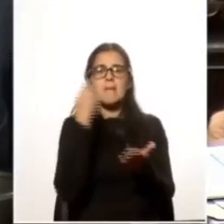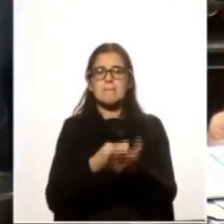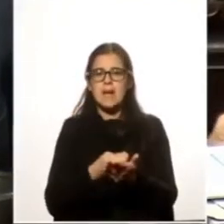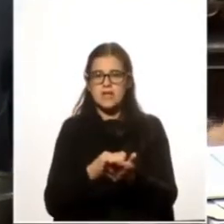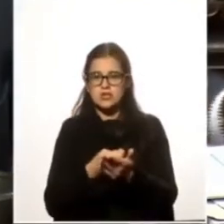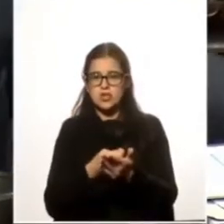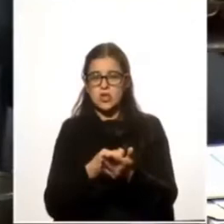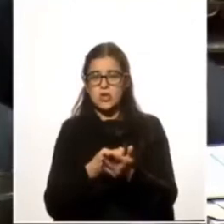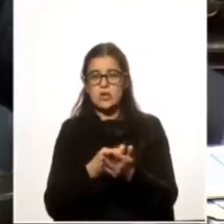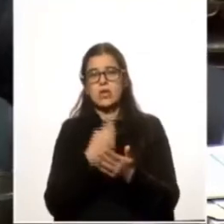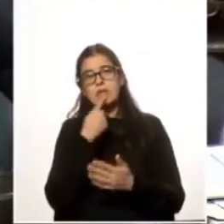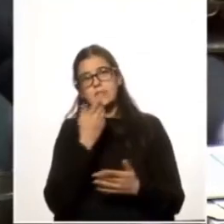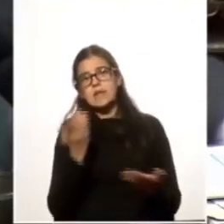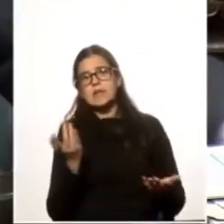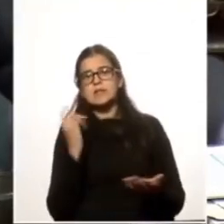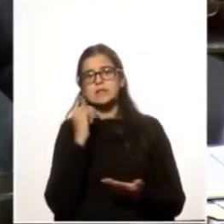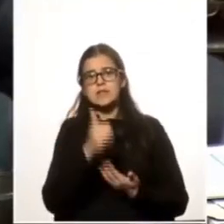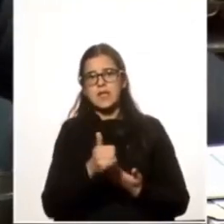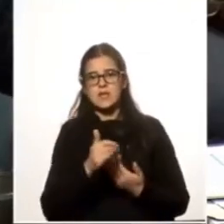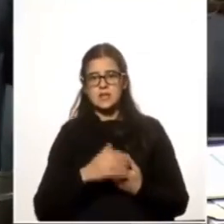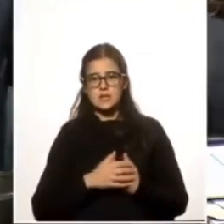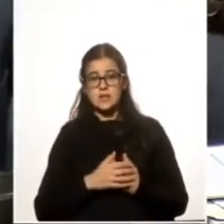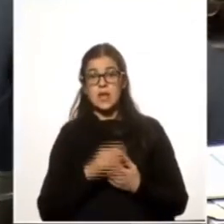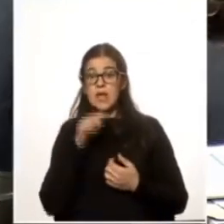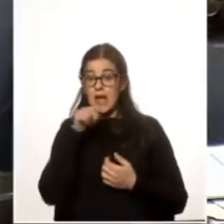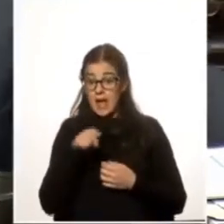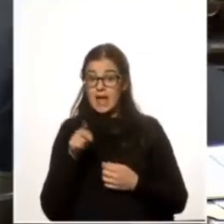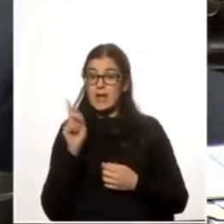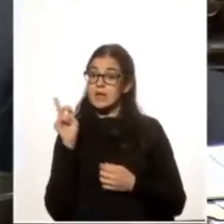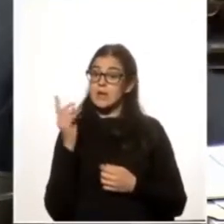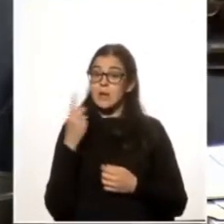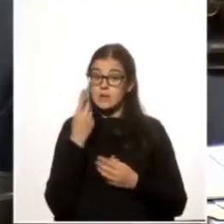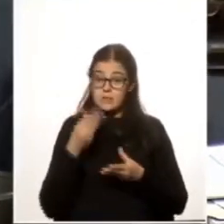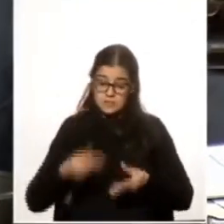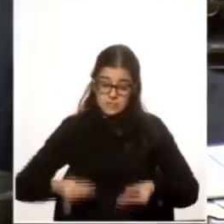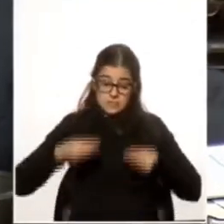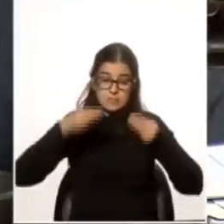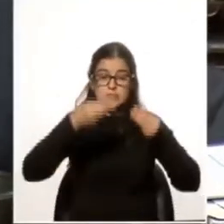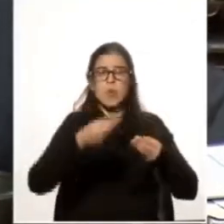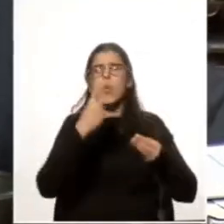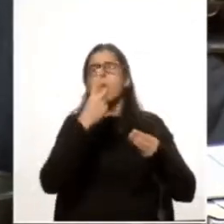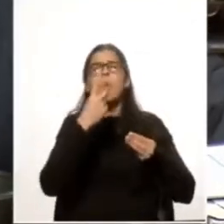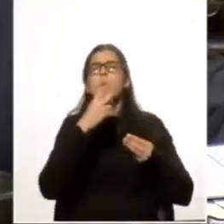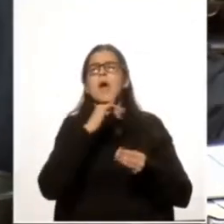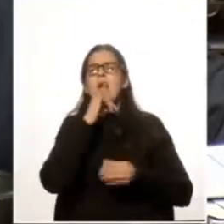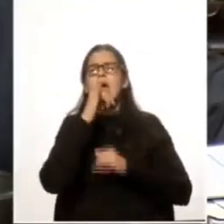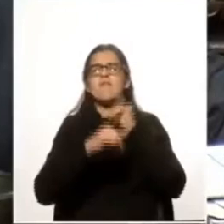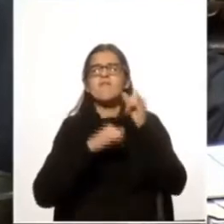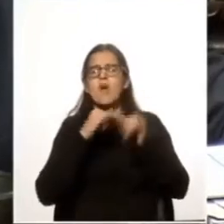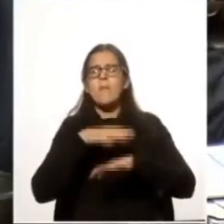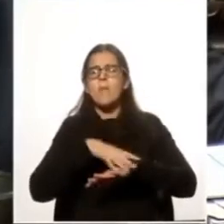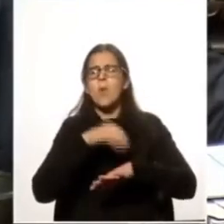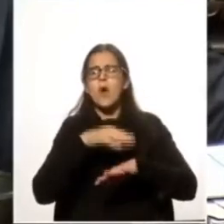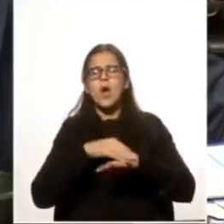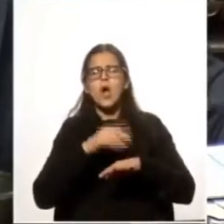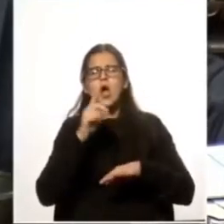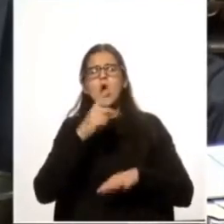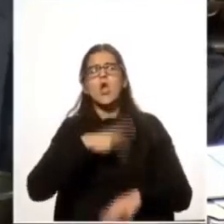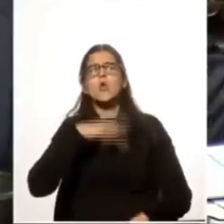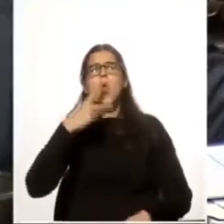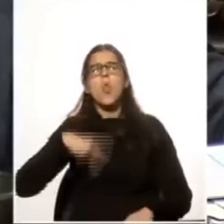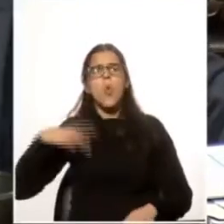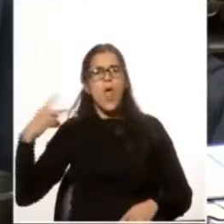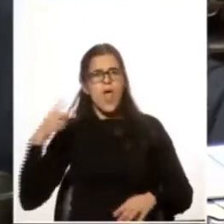y decir sí. Y ahí apareció un informe creo que sueco o noruego